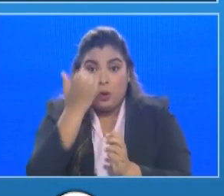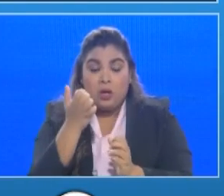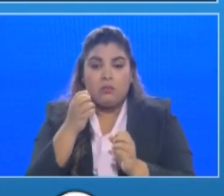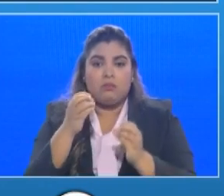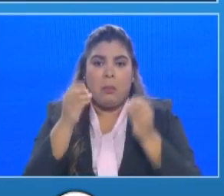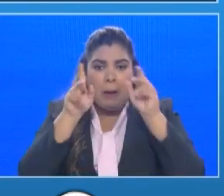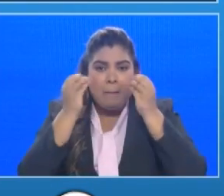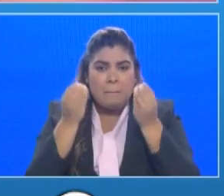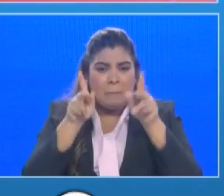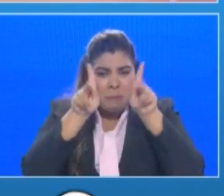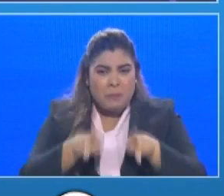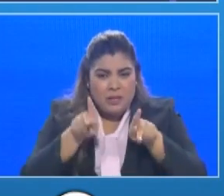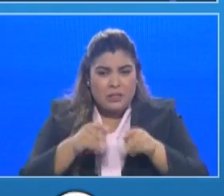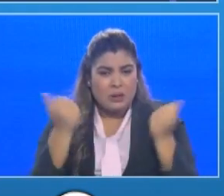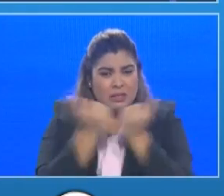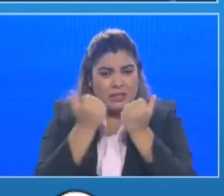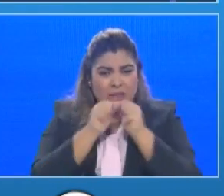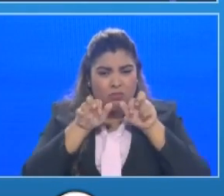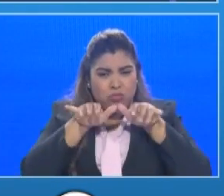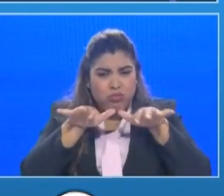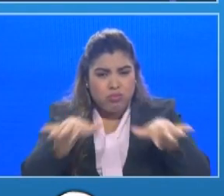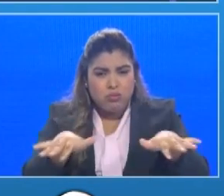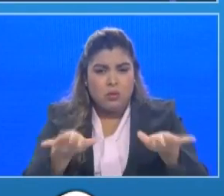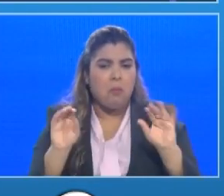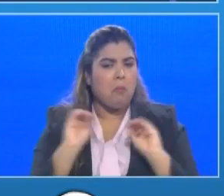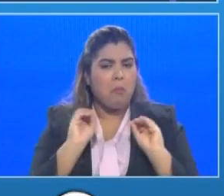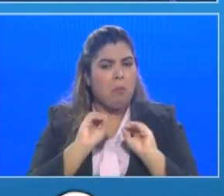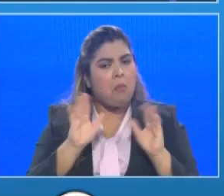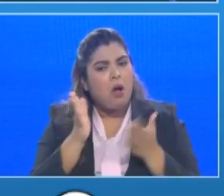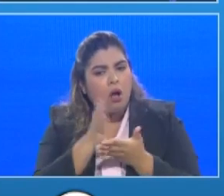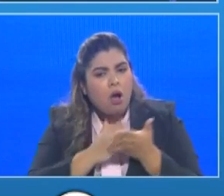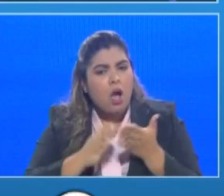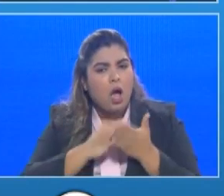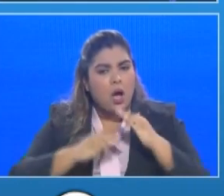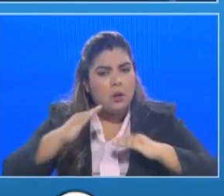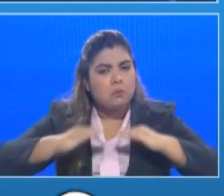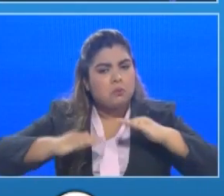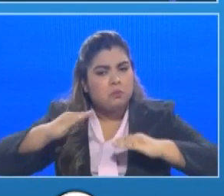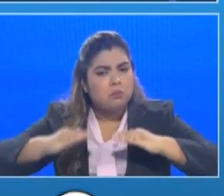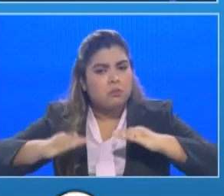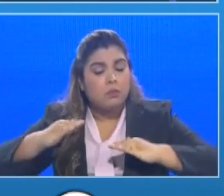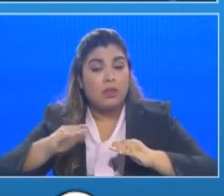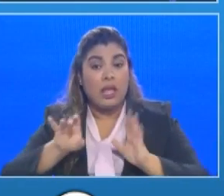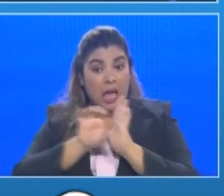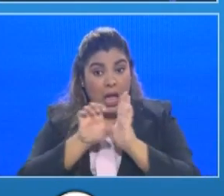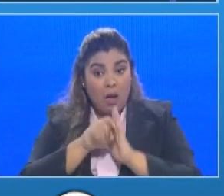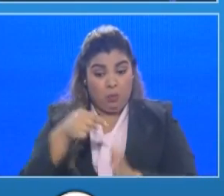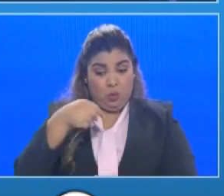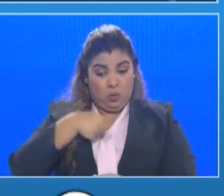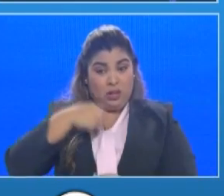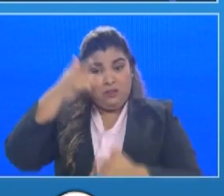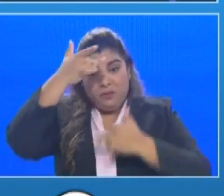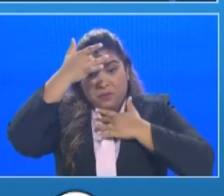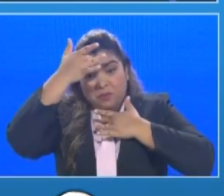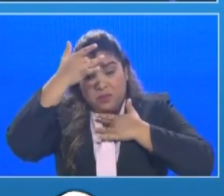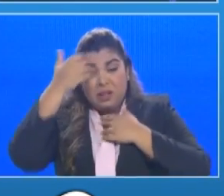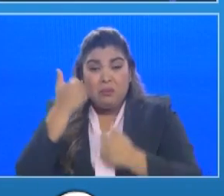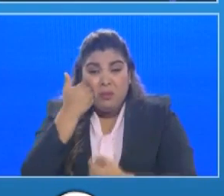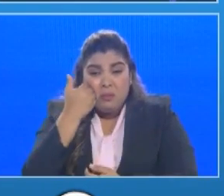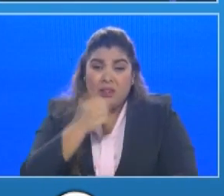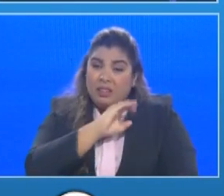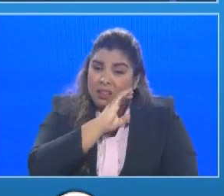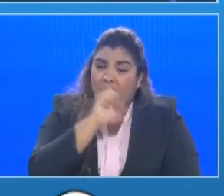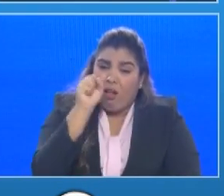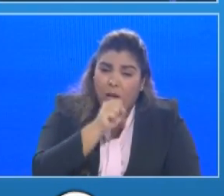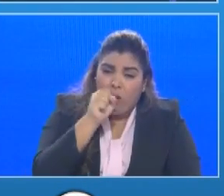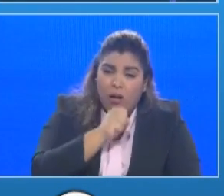bajado y no hay una gran saturación de personas y el que lo requiere puede ir debemos evitar acumular es la